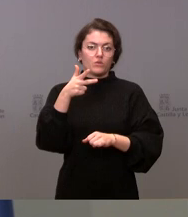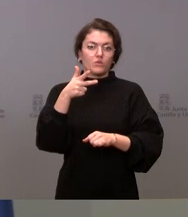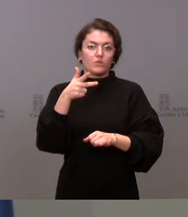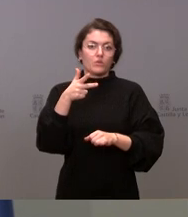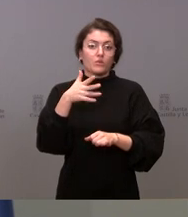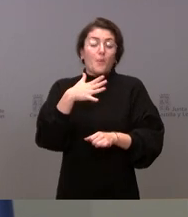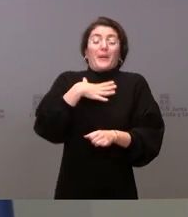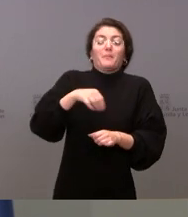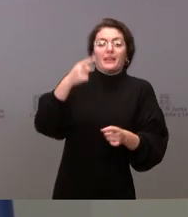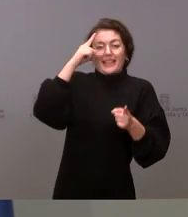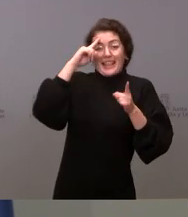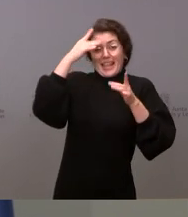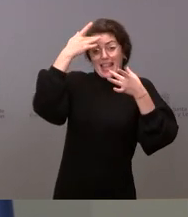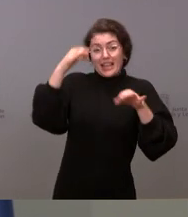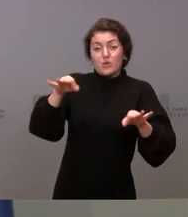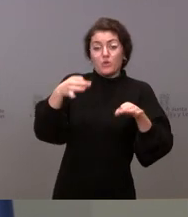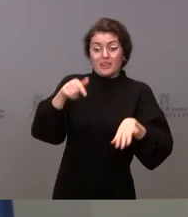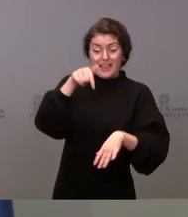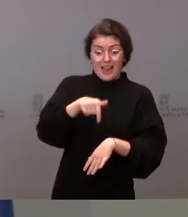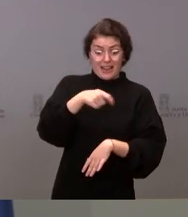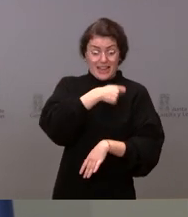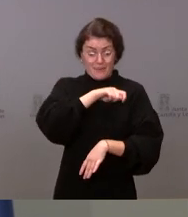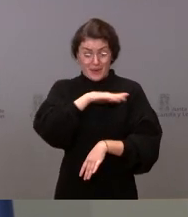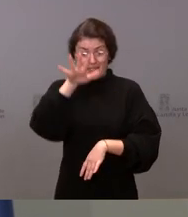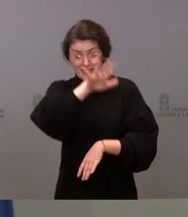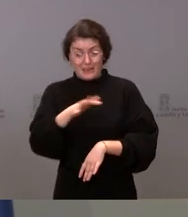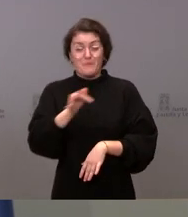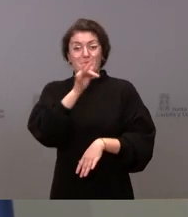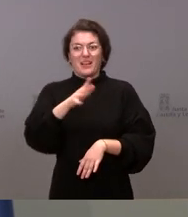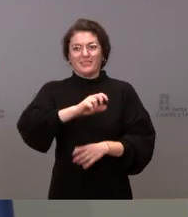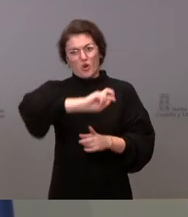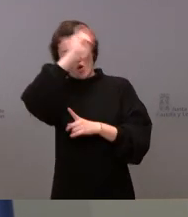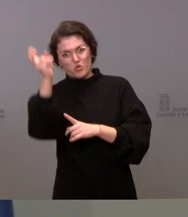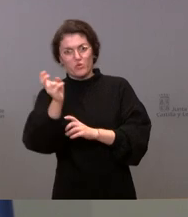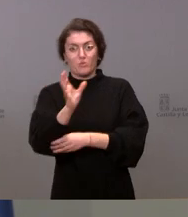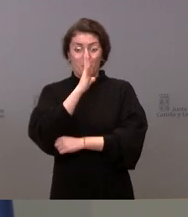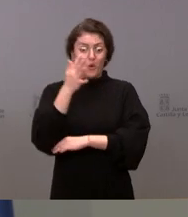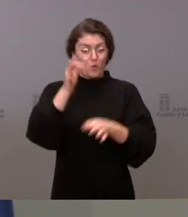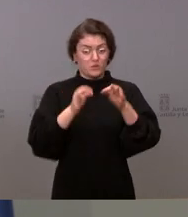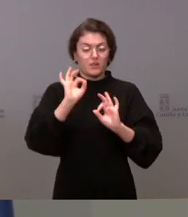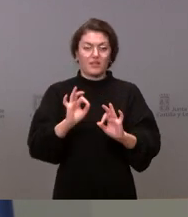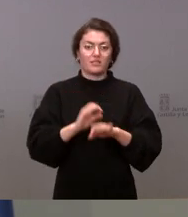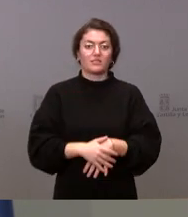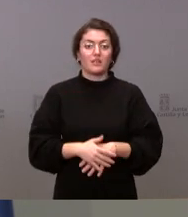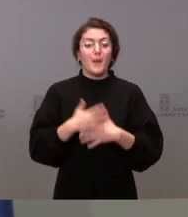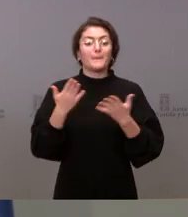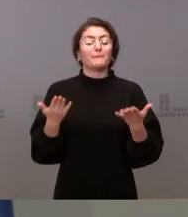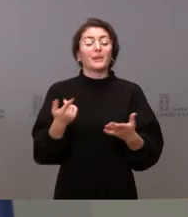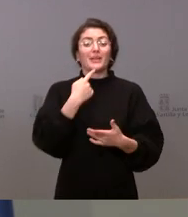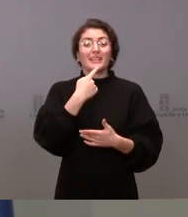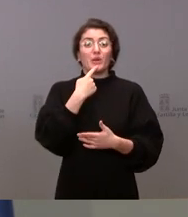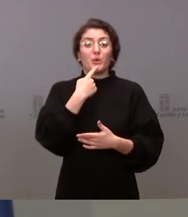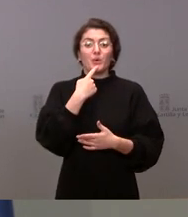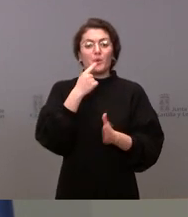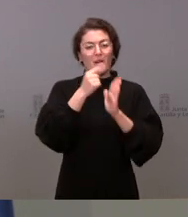y en todos, que para eso está la justicia. Pero, dicho esto, los requerimientos éticos de nuestro acuerdo